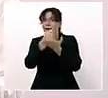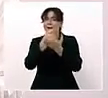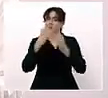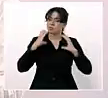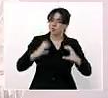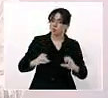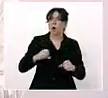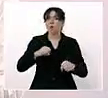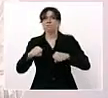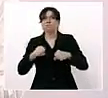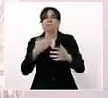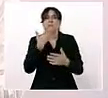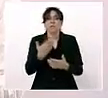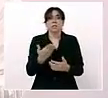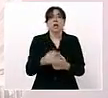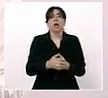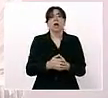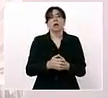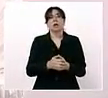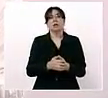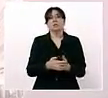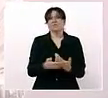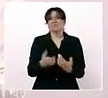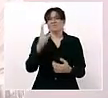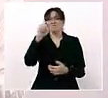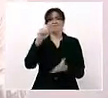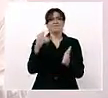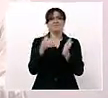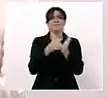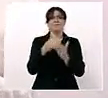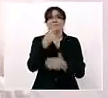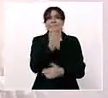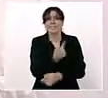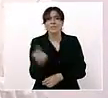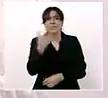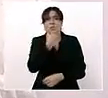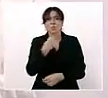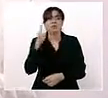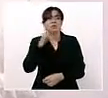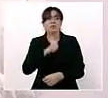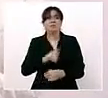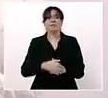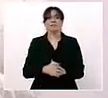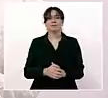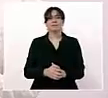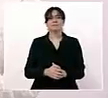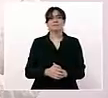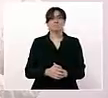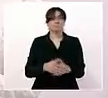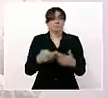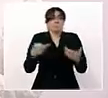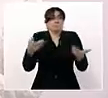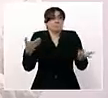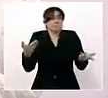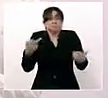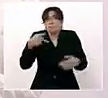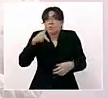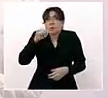20 mil niñas y niños. Pero en el caso de Nayarit no hay